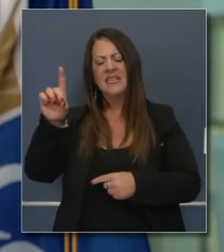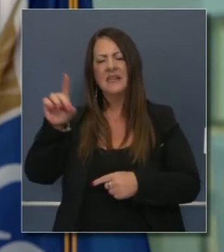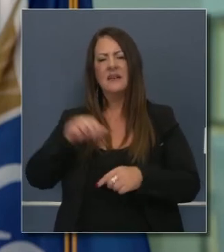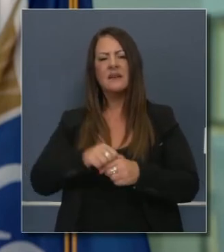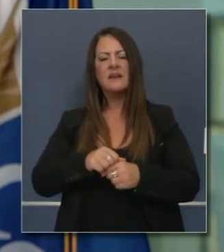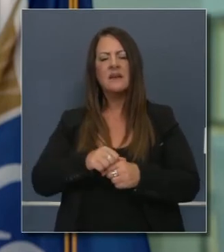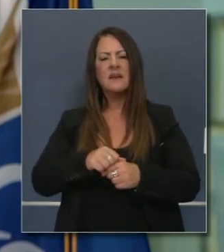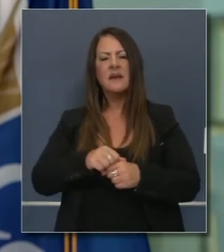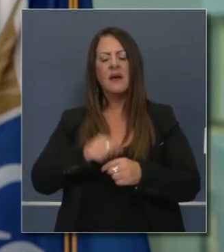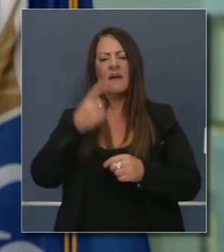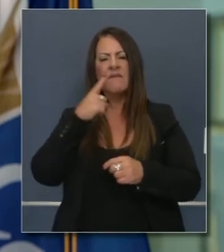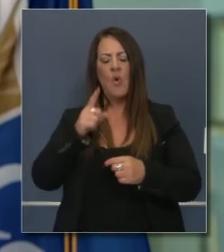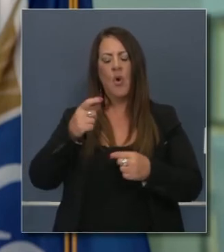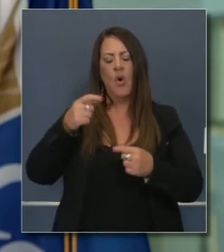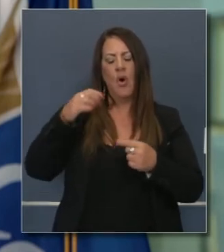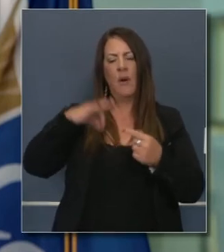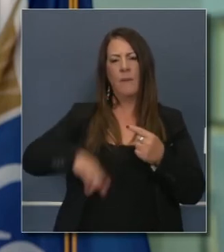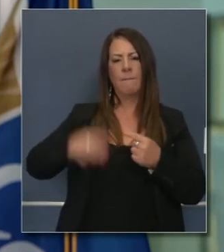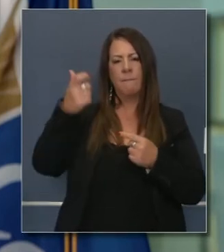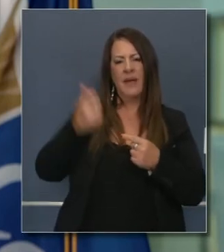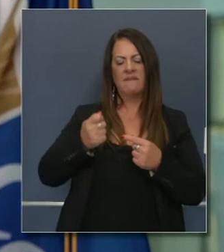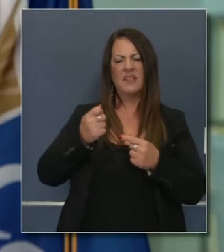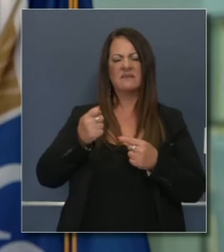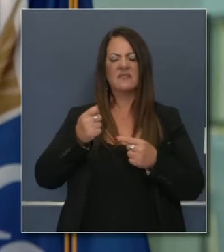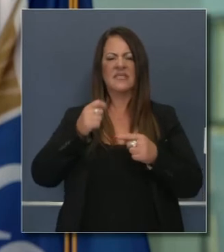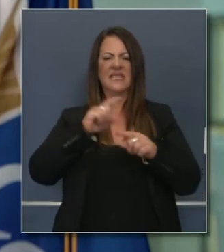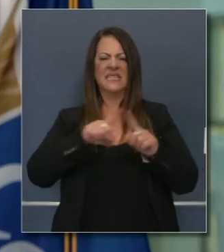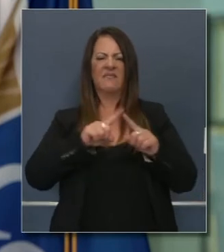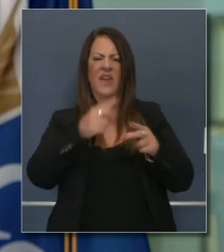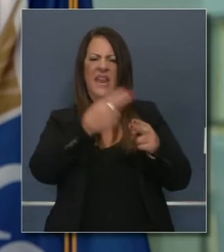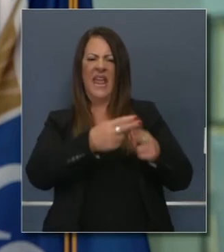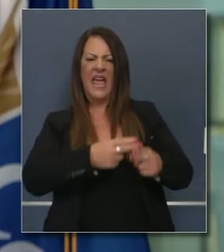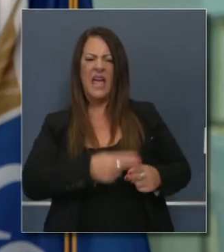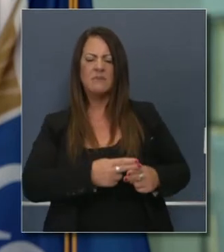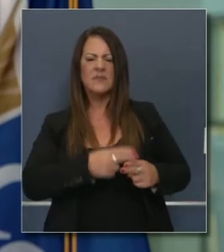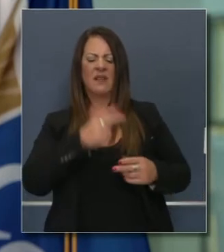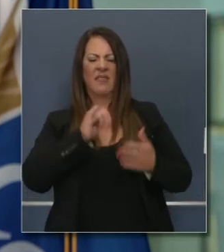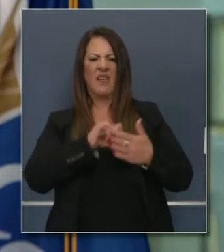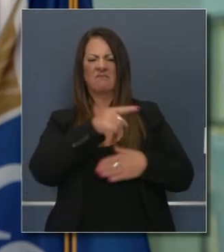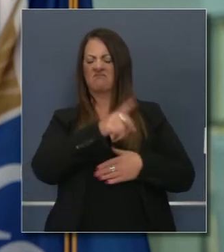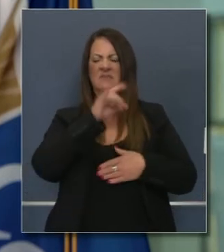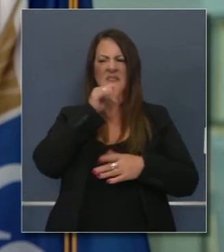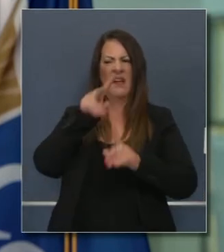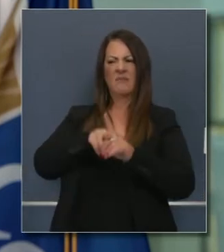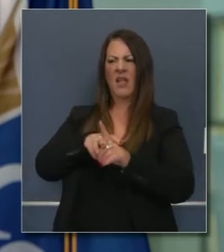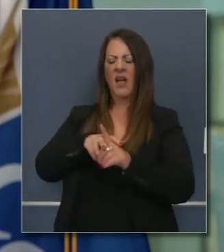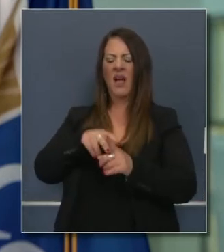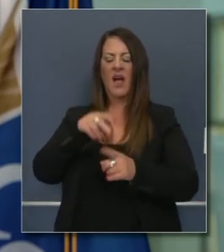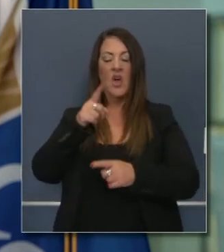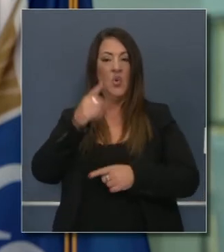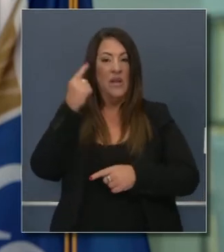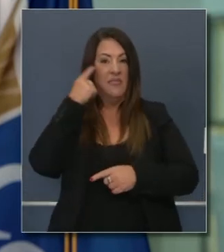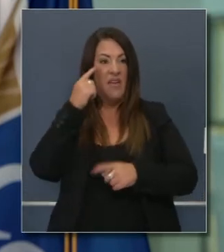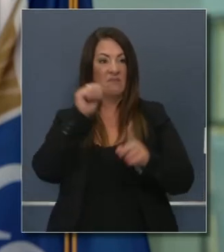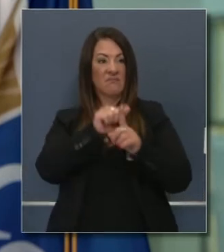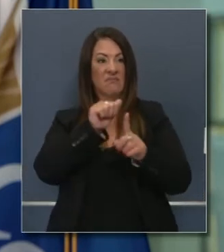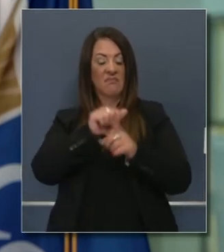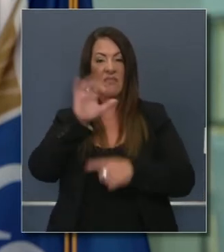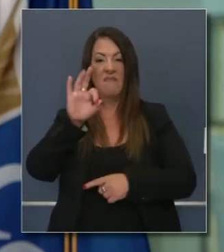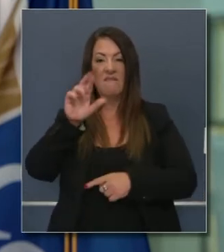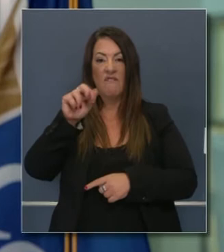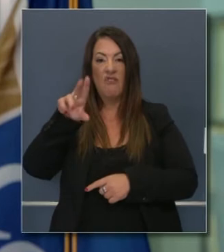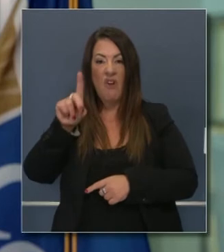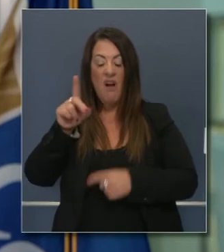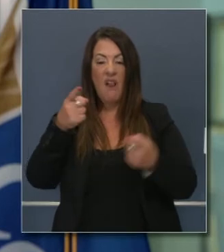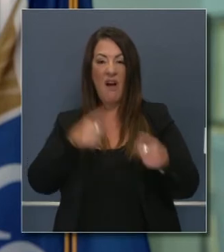desempleo que no han solicitado y otras personas no saben y piensan que puede ser fraude.